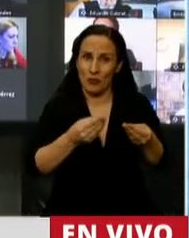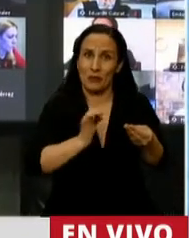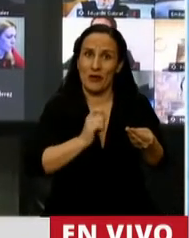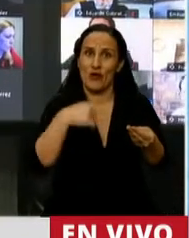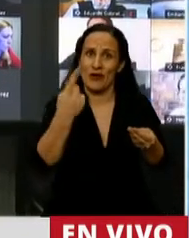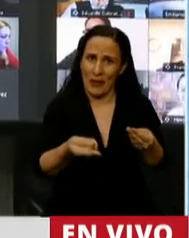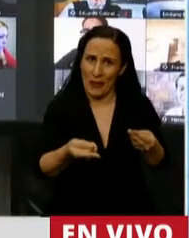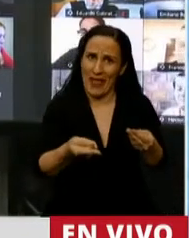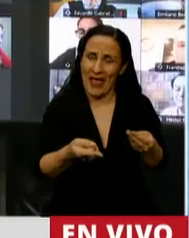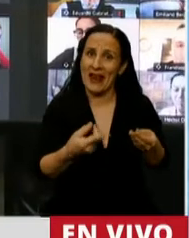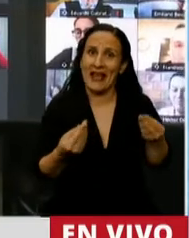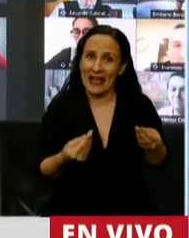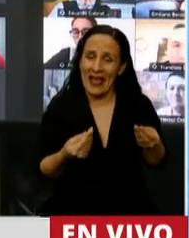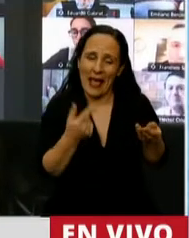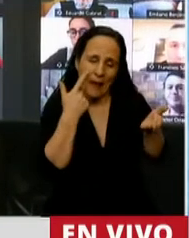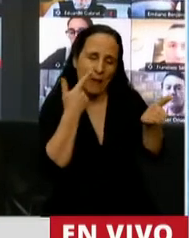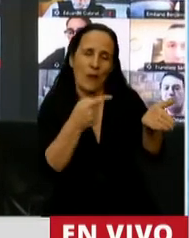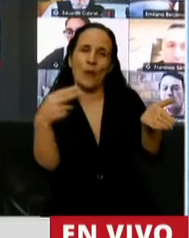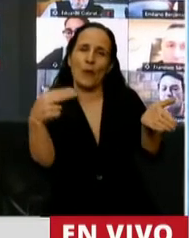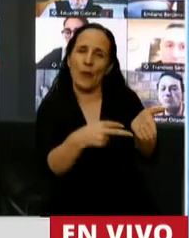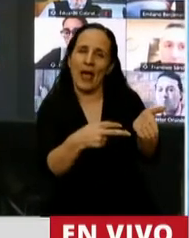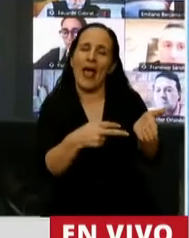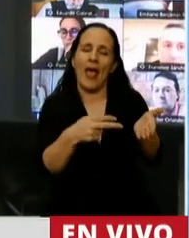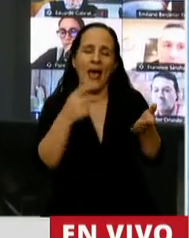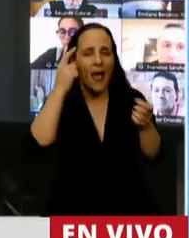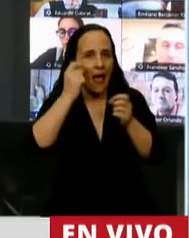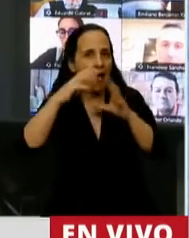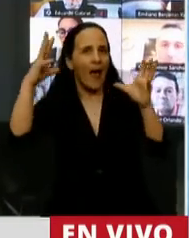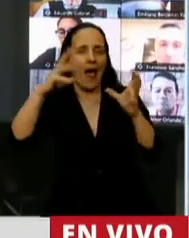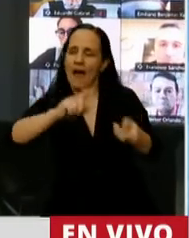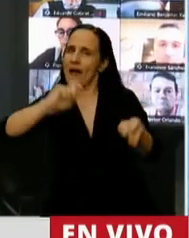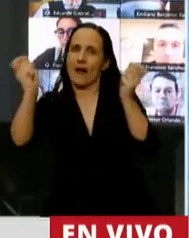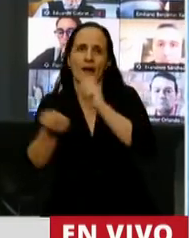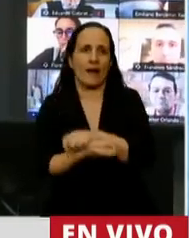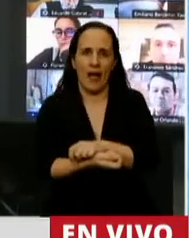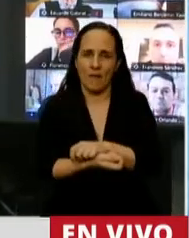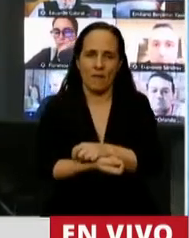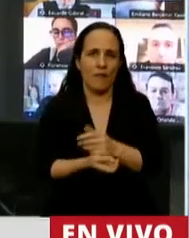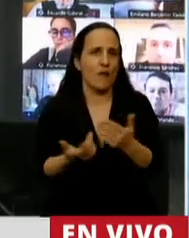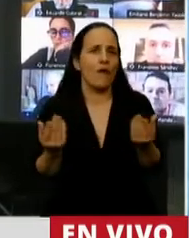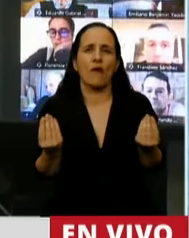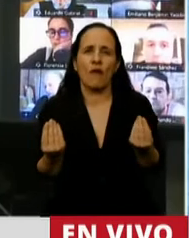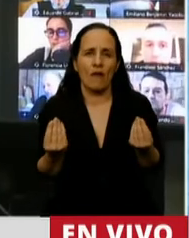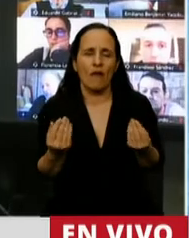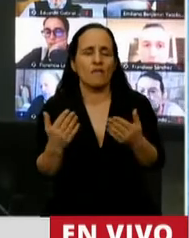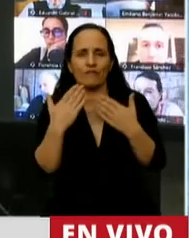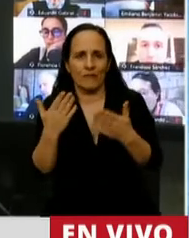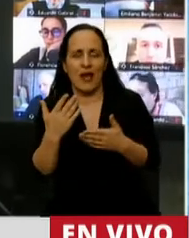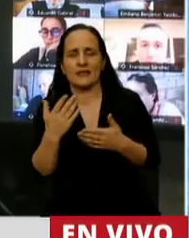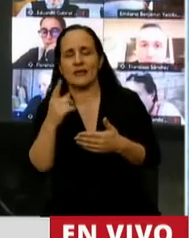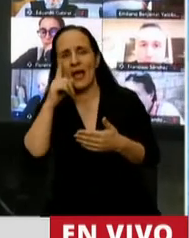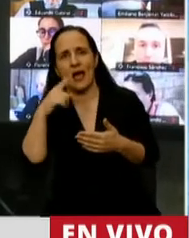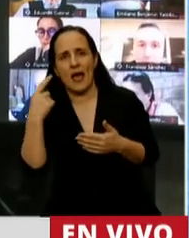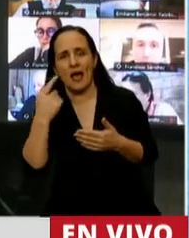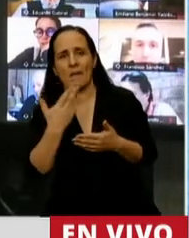vuelve a reflejar una vez más ese cambio de paradigma al que nos convocó nuestro Presidente y nuestra Vicepresidenta.